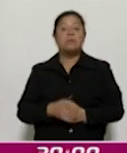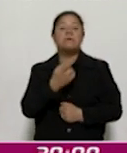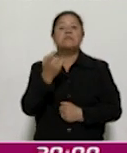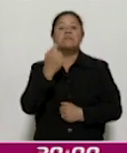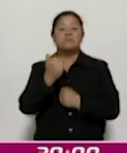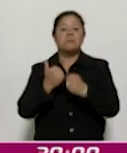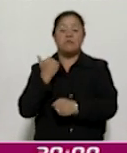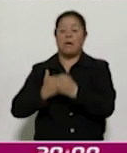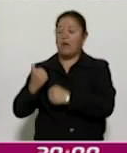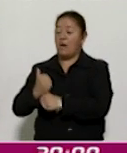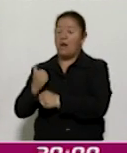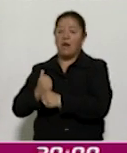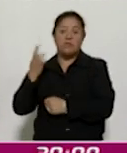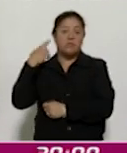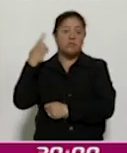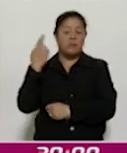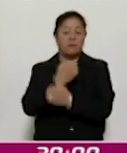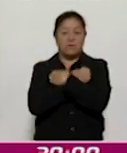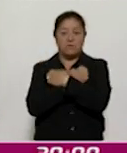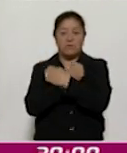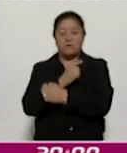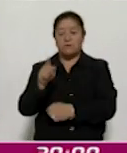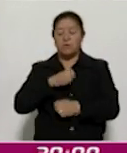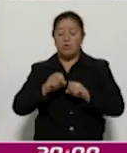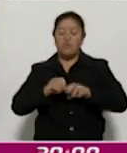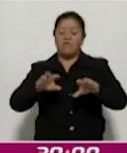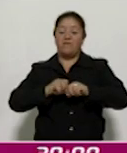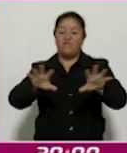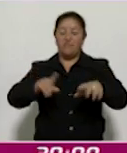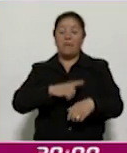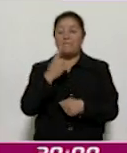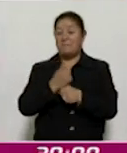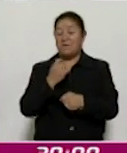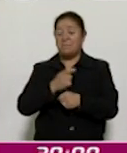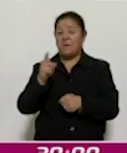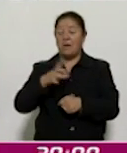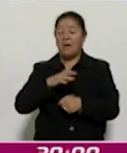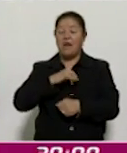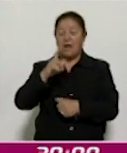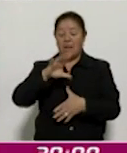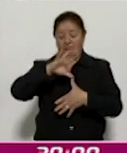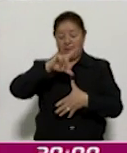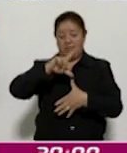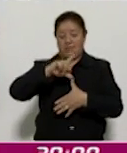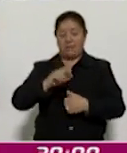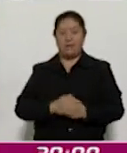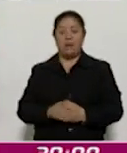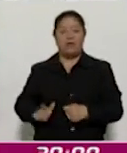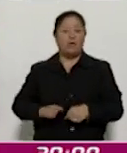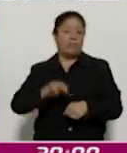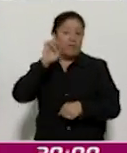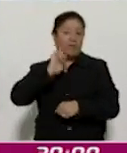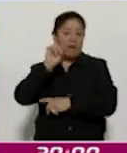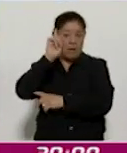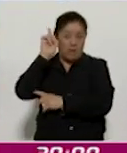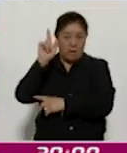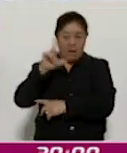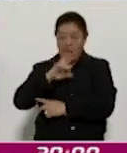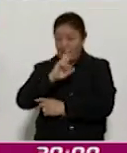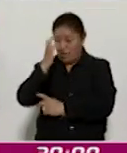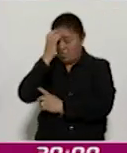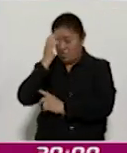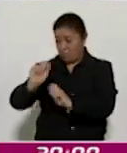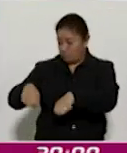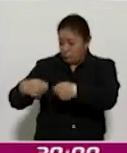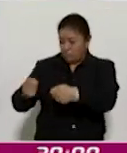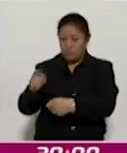100 años Radio Educación de ser la primera emisora cultural y educativa de América Latina. Entrega gobernadora Lorena Cuellar Cisneros reconocimientos a los